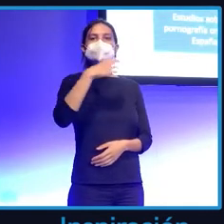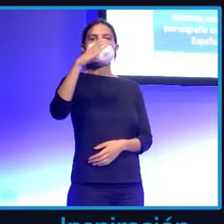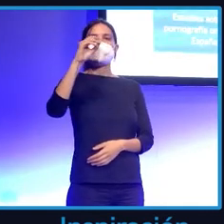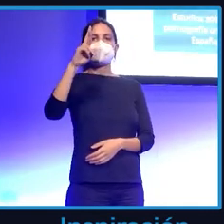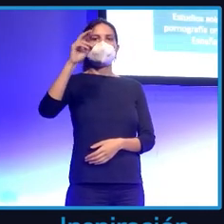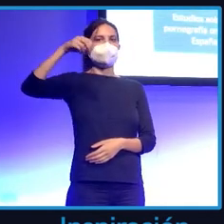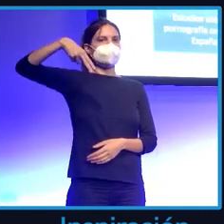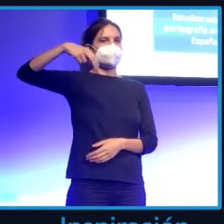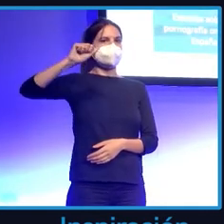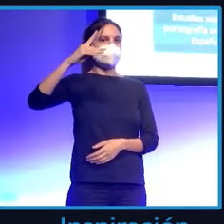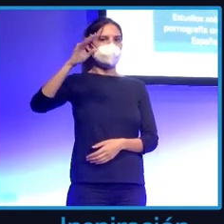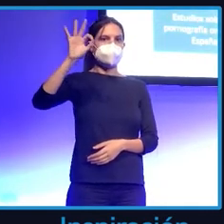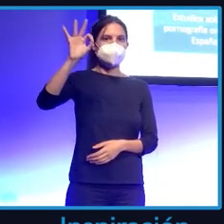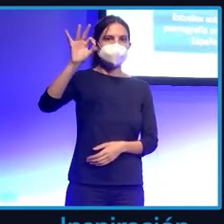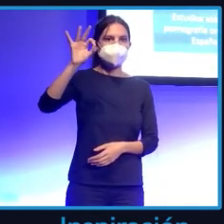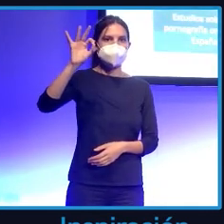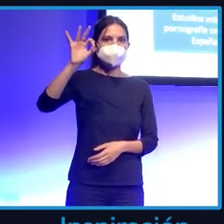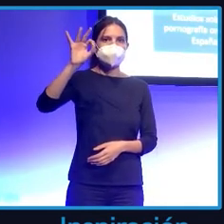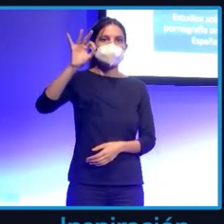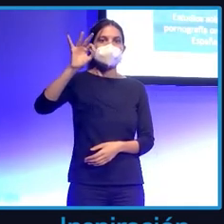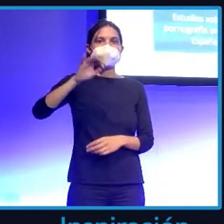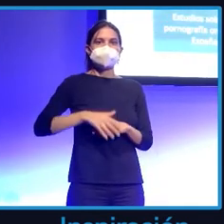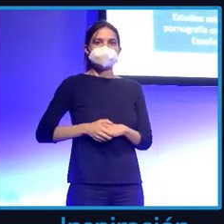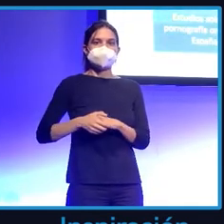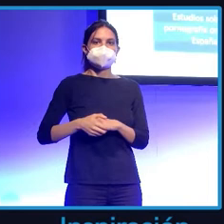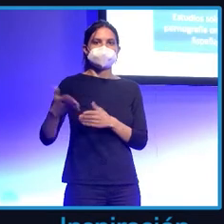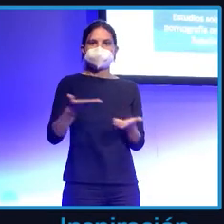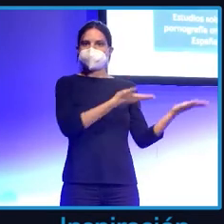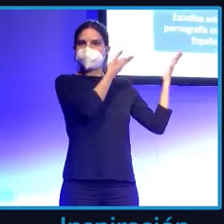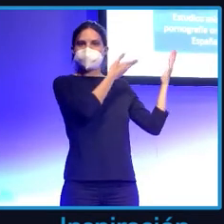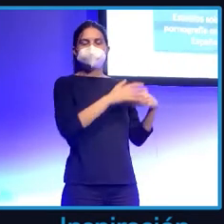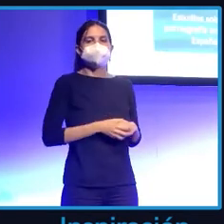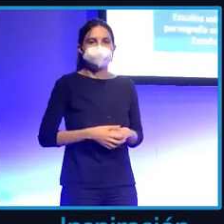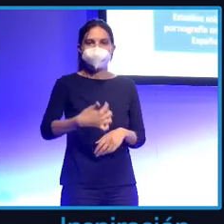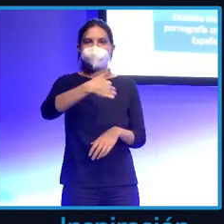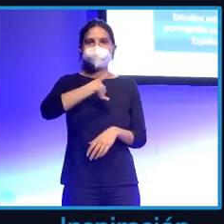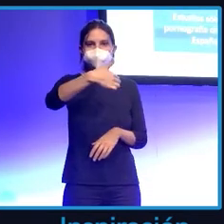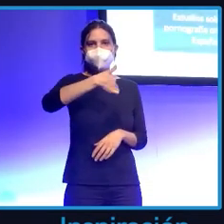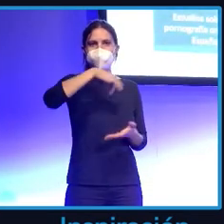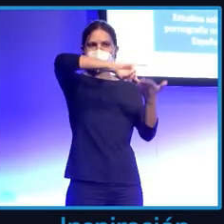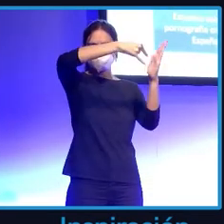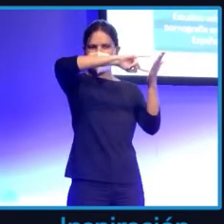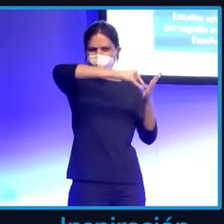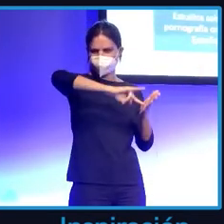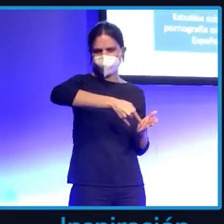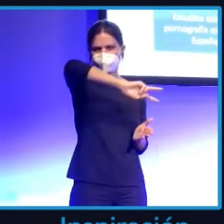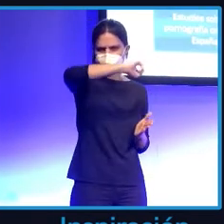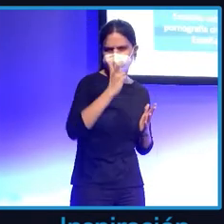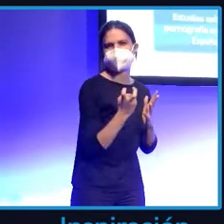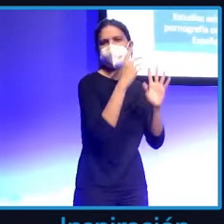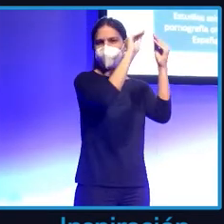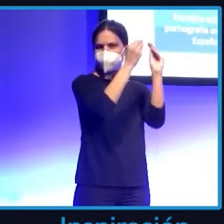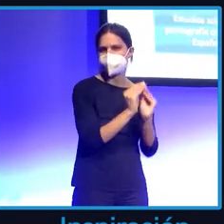Cuántica 14 y CTO del grupo Lazarus Technology. Y, bueno, he desarrollado bastantes proyectos a nivel de